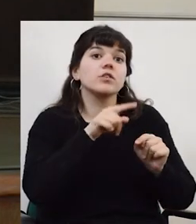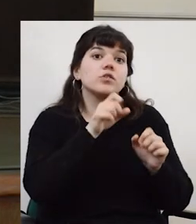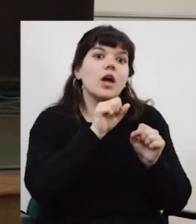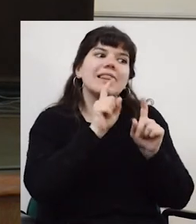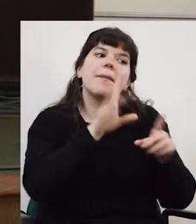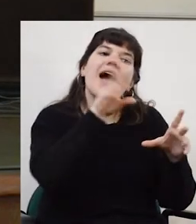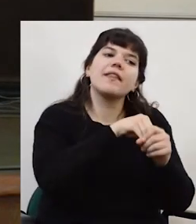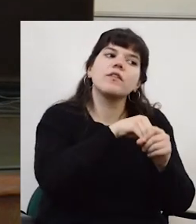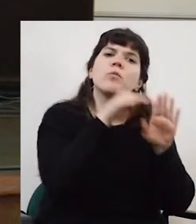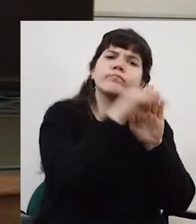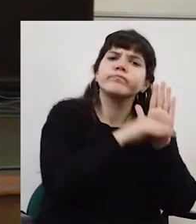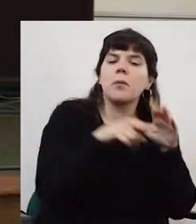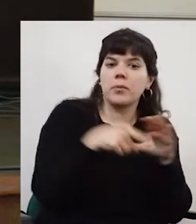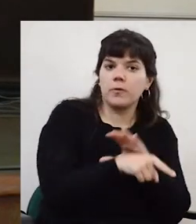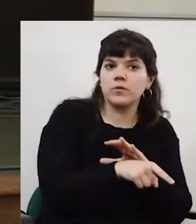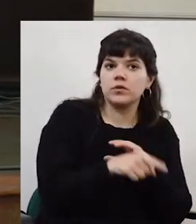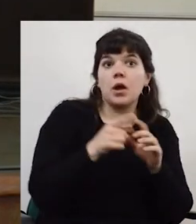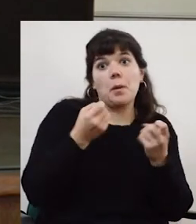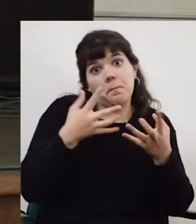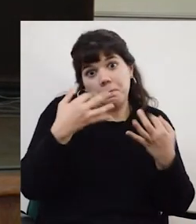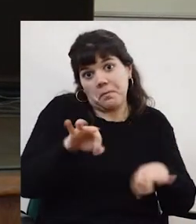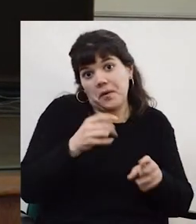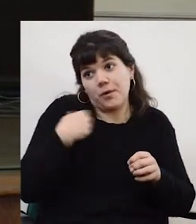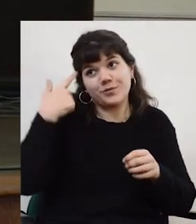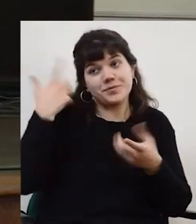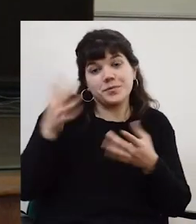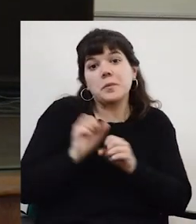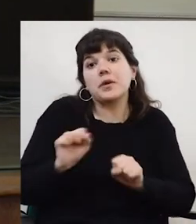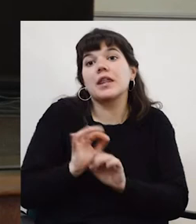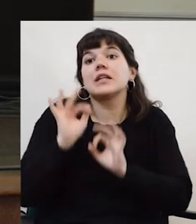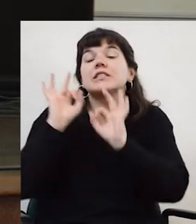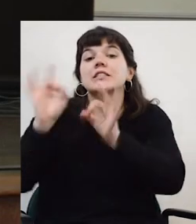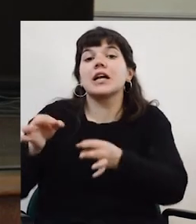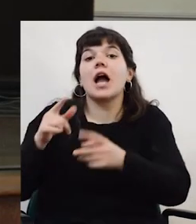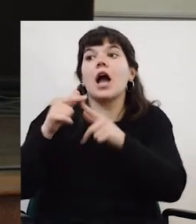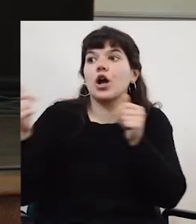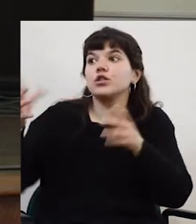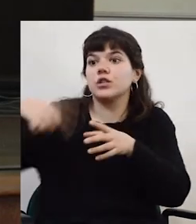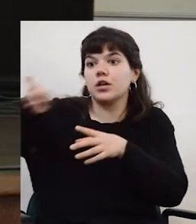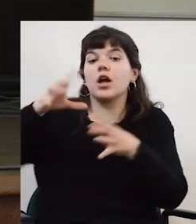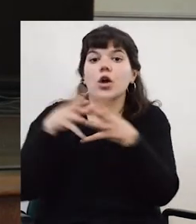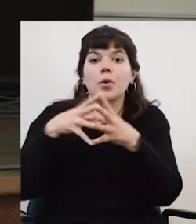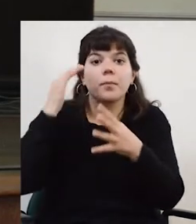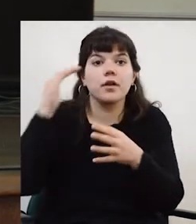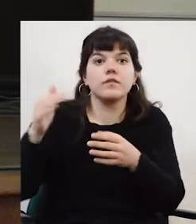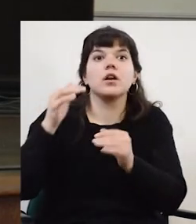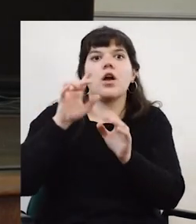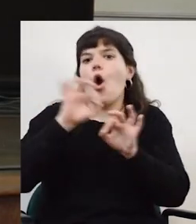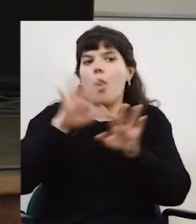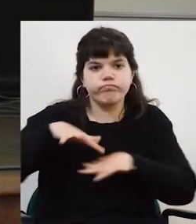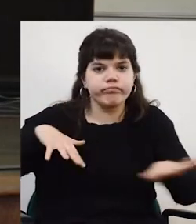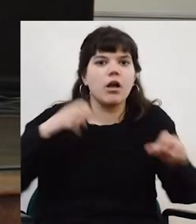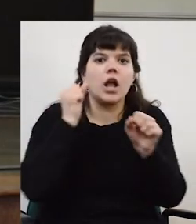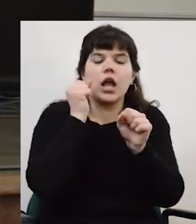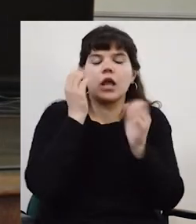contenido perfecto porque eso también me lleva a la promoción que los equipos docentes están haciendo, las comunidades de clientes,